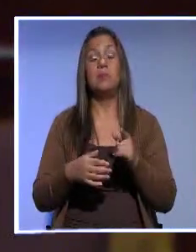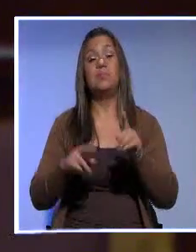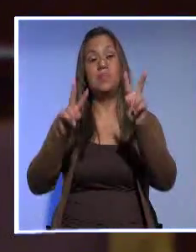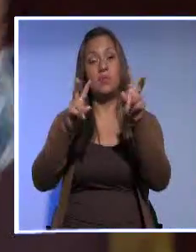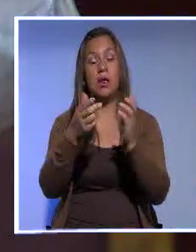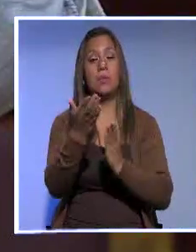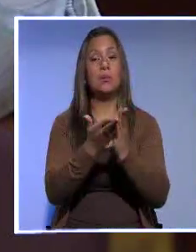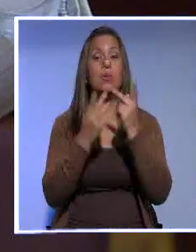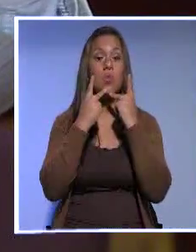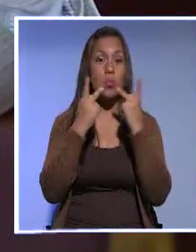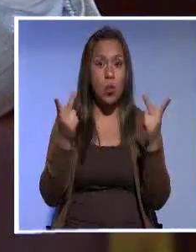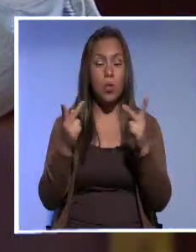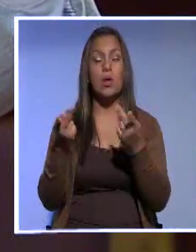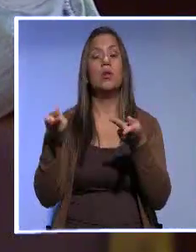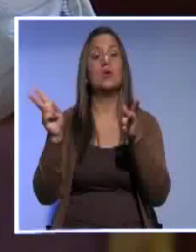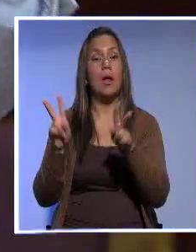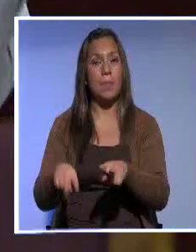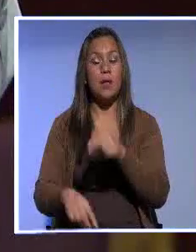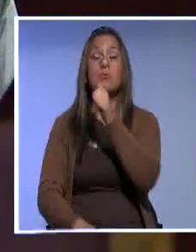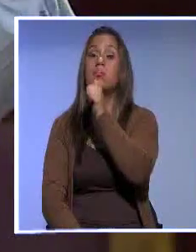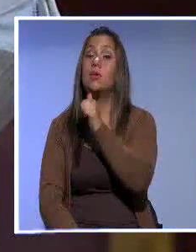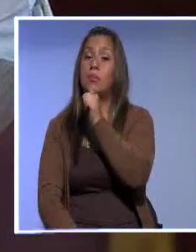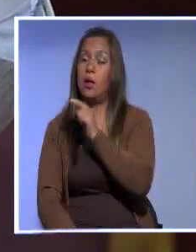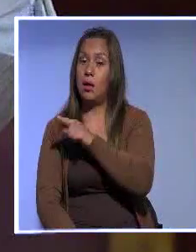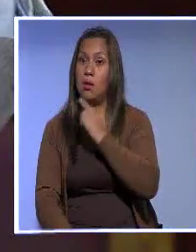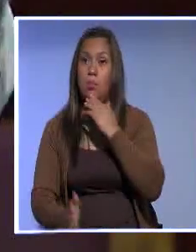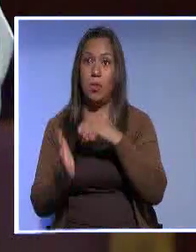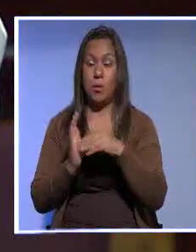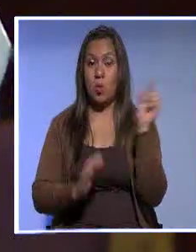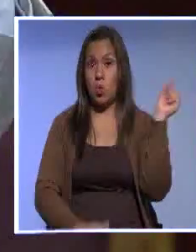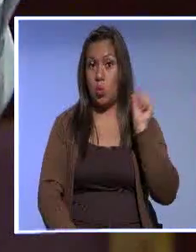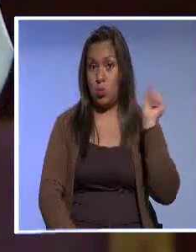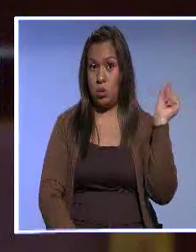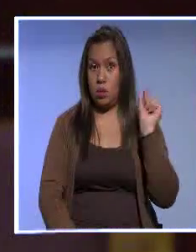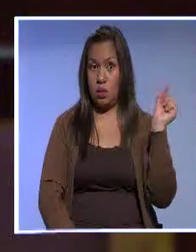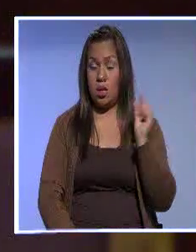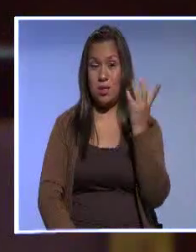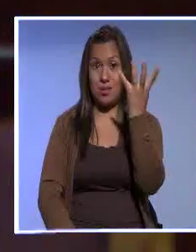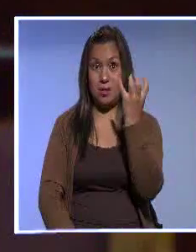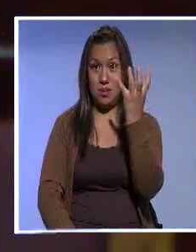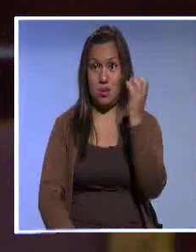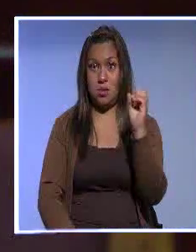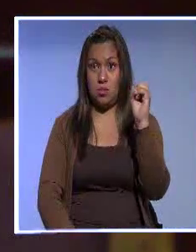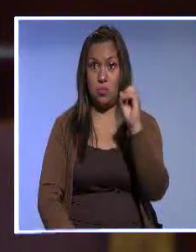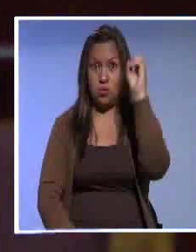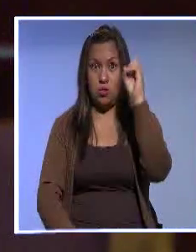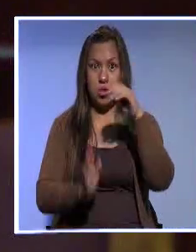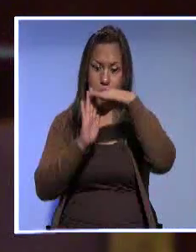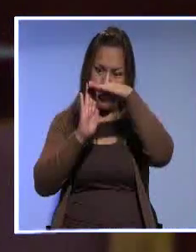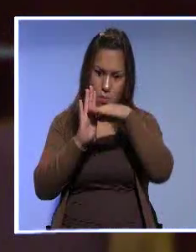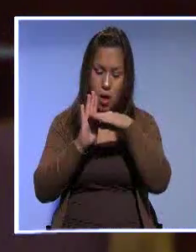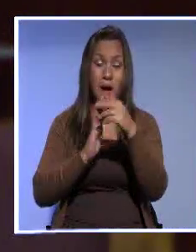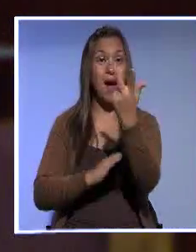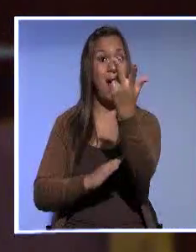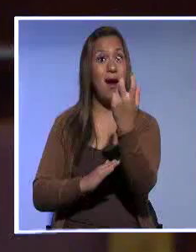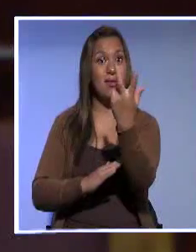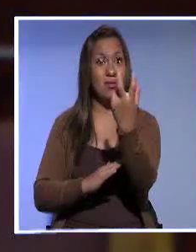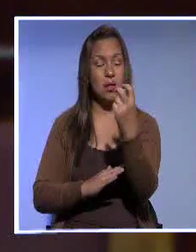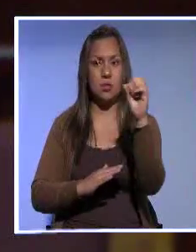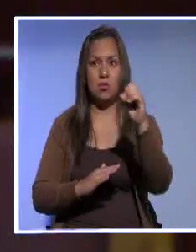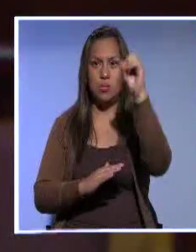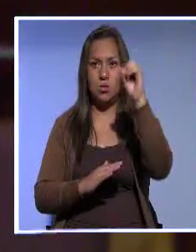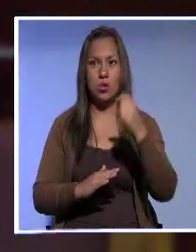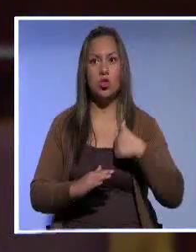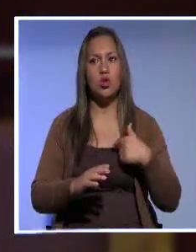del sector privado, que se les disminuyó, por ejemplo, las utilidades del 15% al 13%, yo voy a luchar para que esos derechos